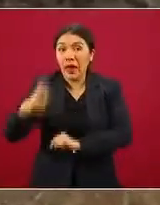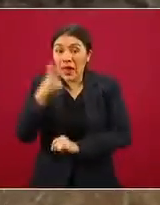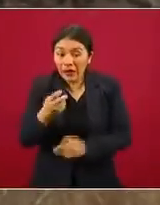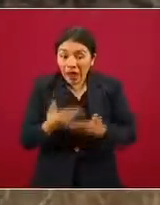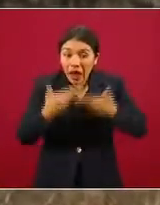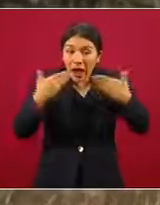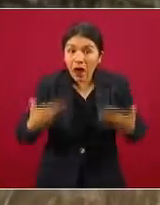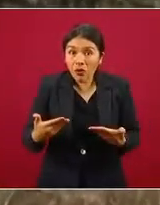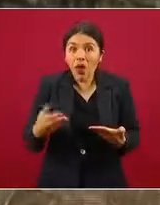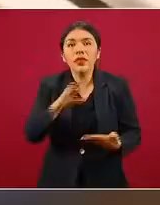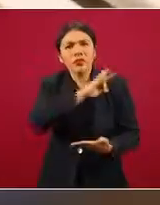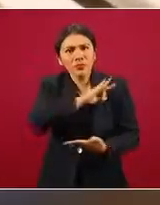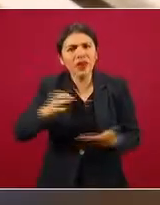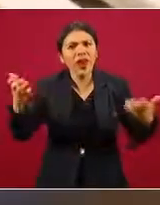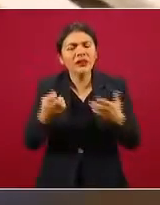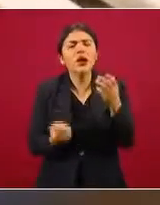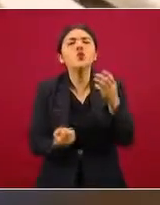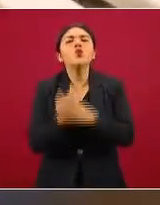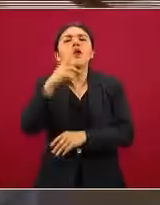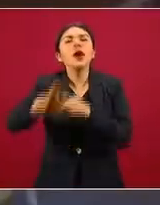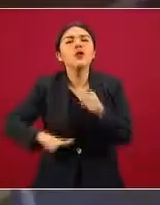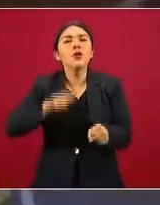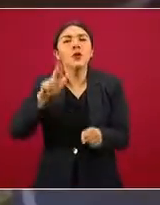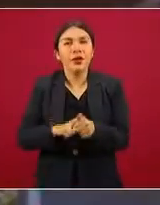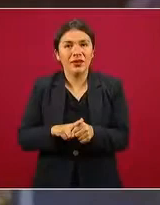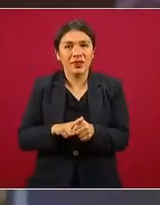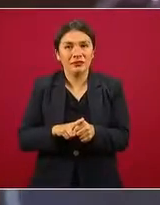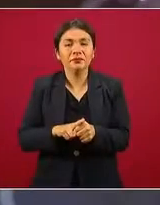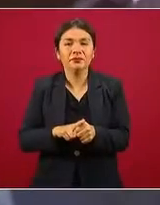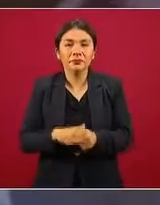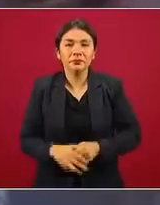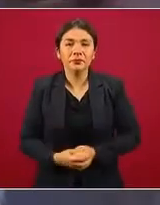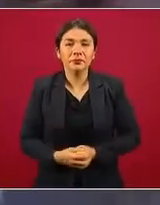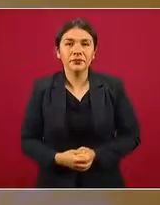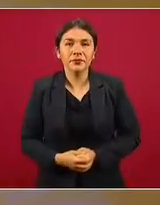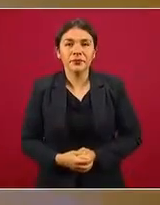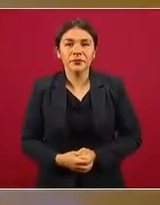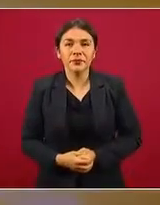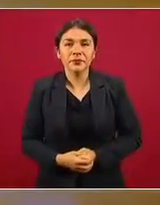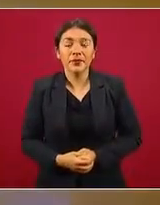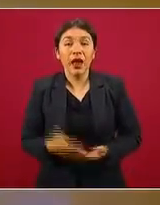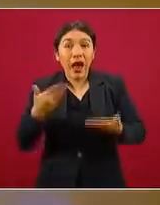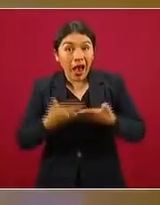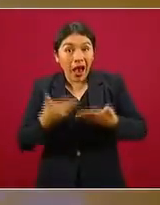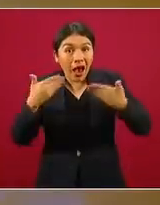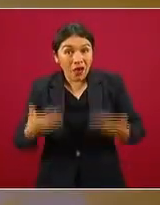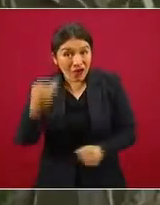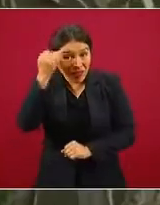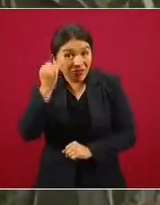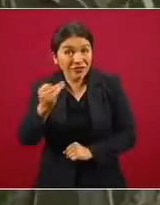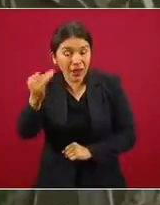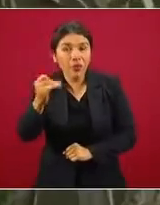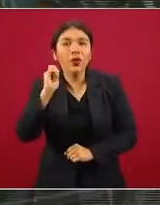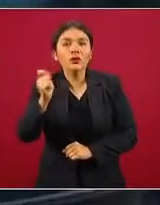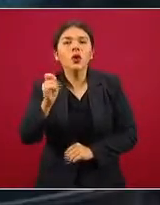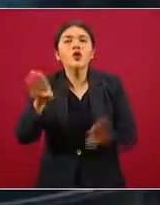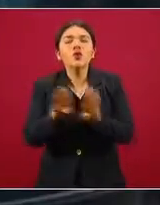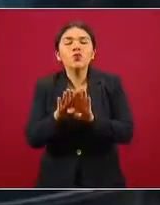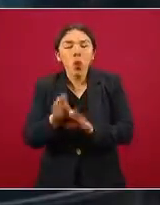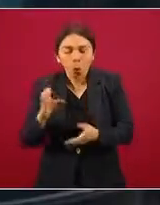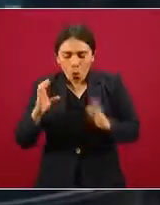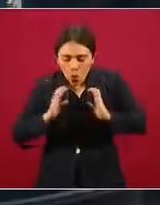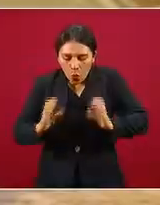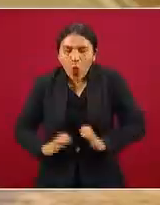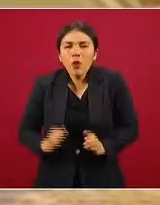momento de construir una nueva normalidad. Es el momento de sanar nuestro